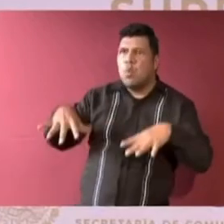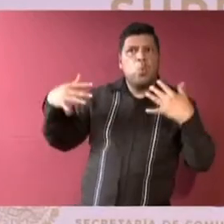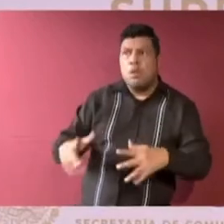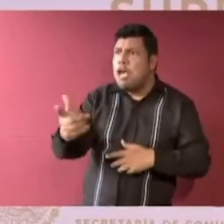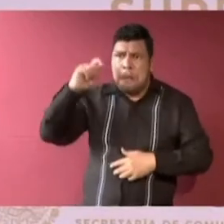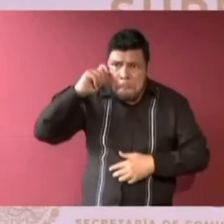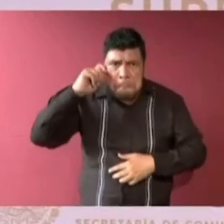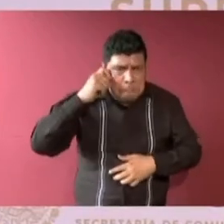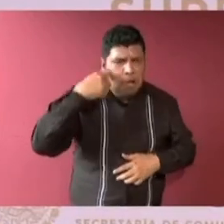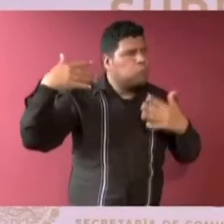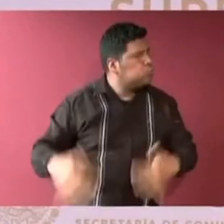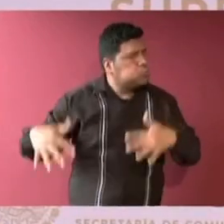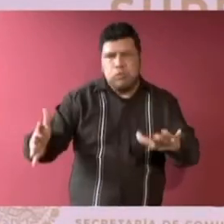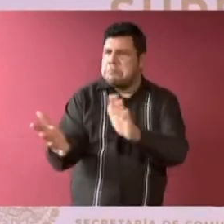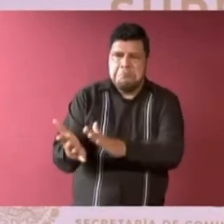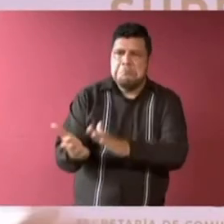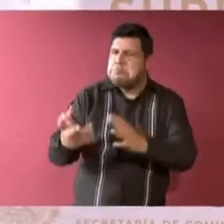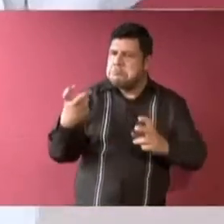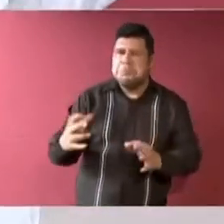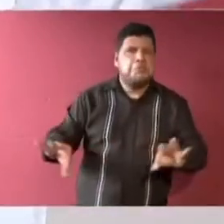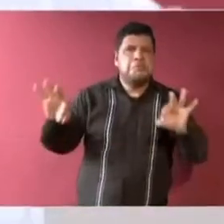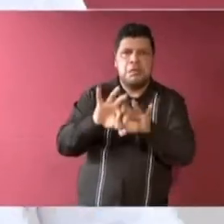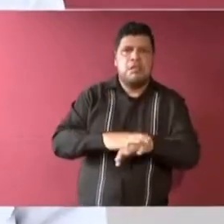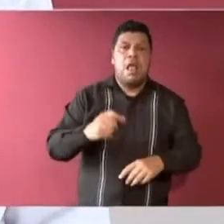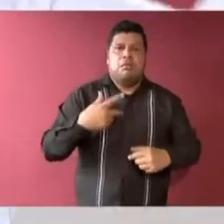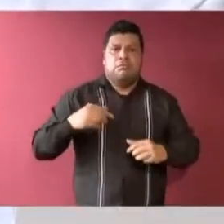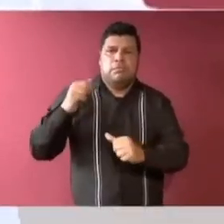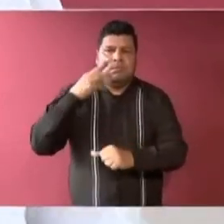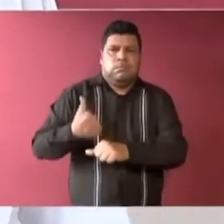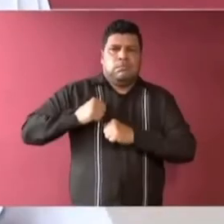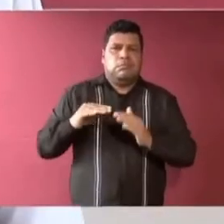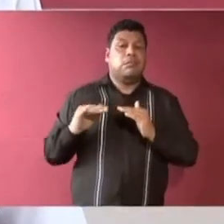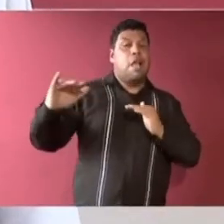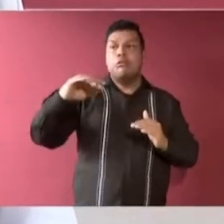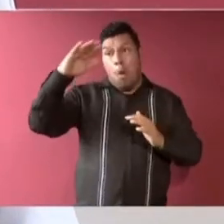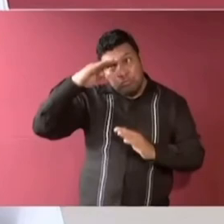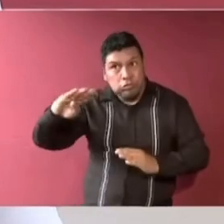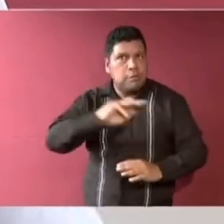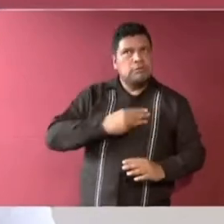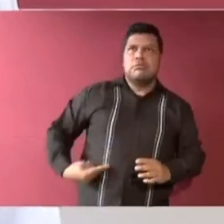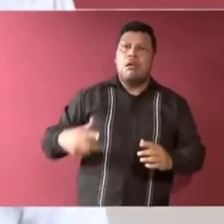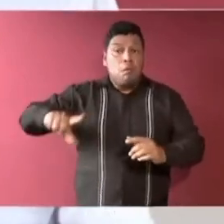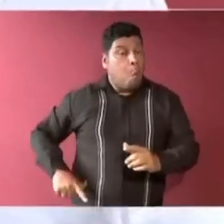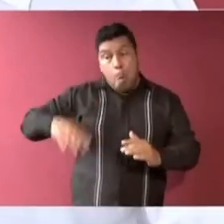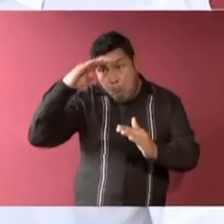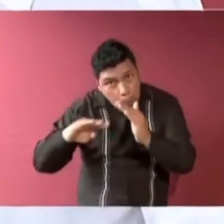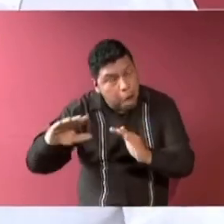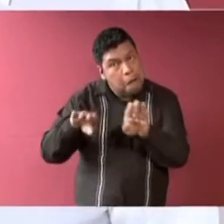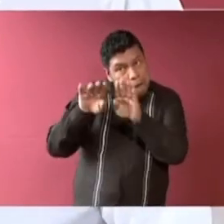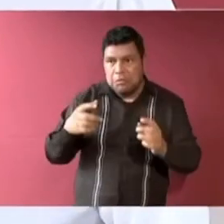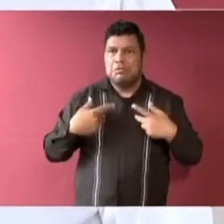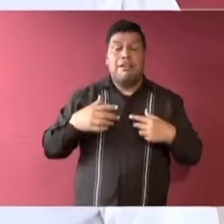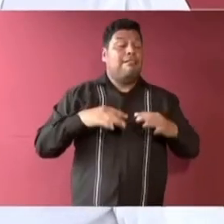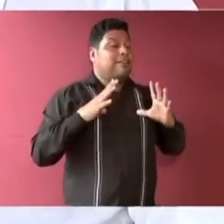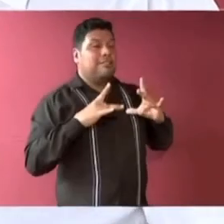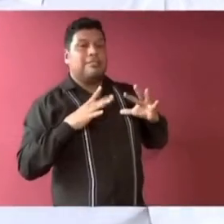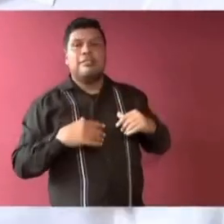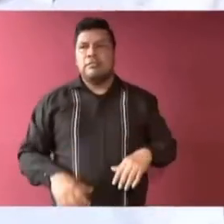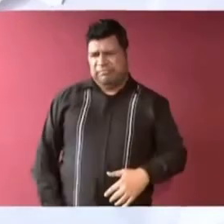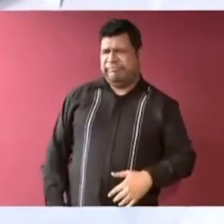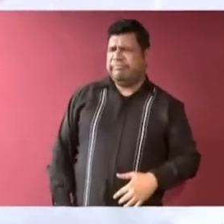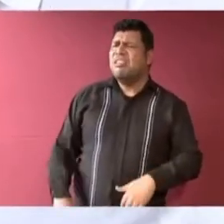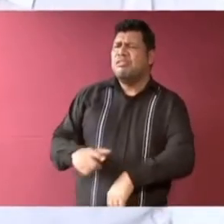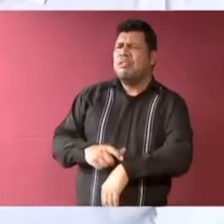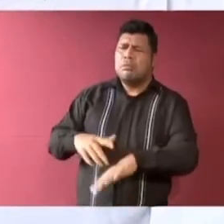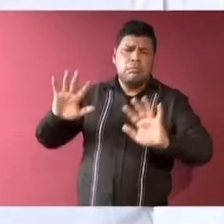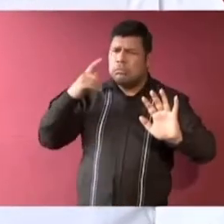pone al servicio de los demás. La parafernalia del poder, el que le digan a uno, señor presidente municipal, señor gobernador, señor presidente, ¿qué horas son? Las